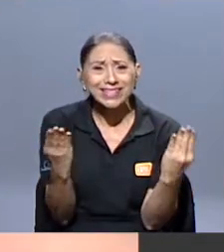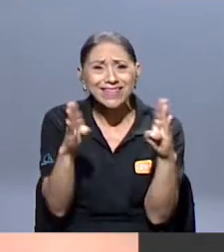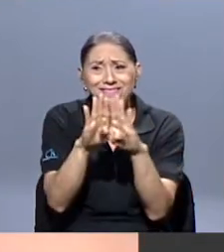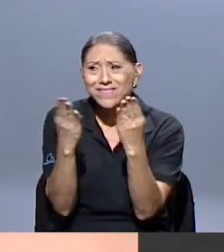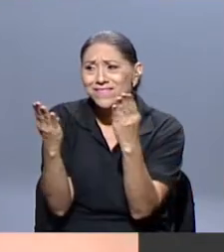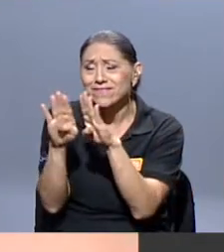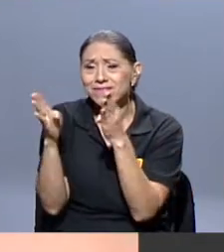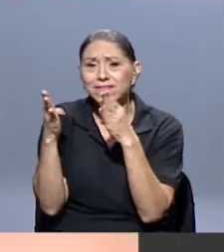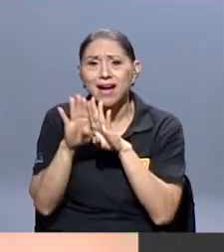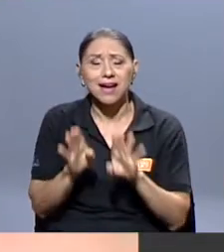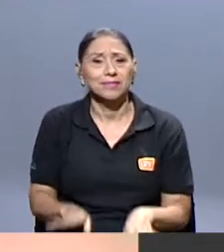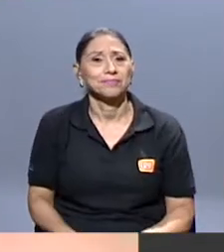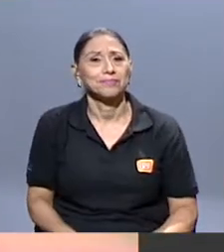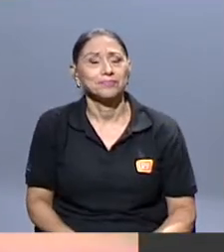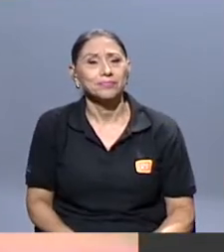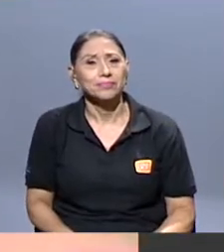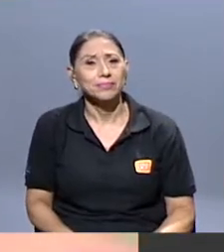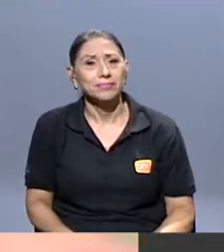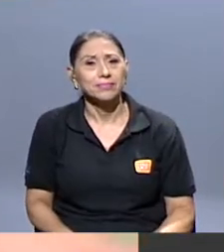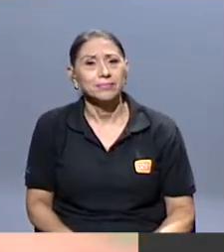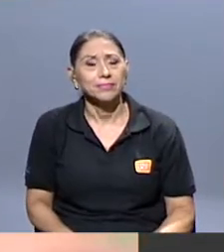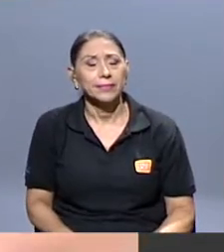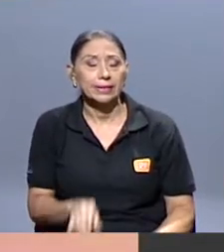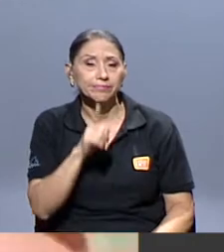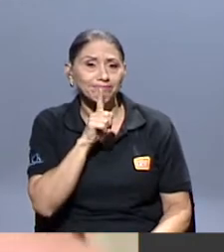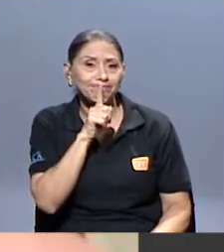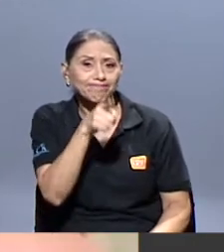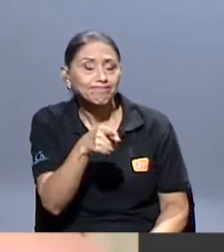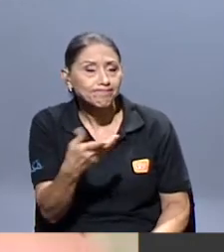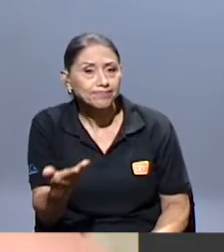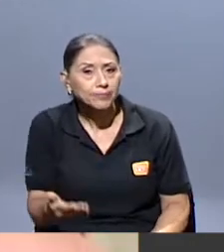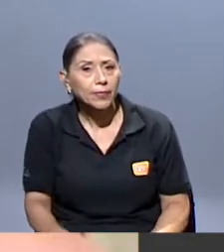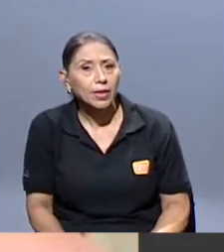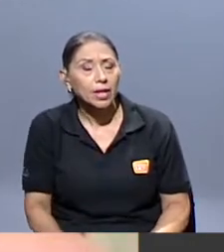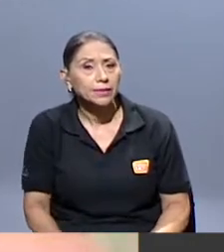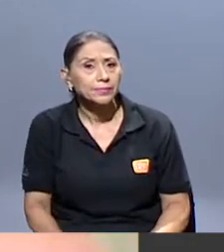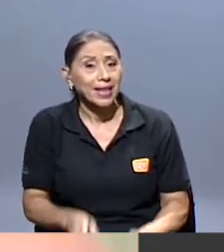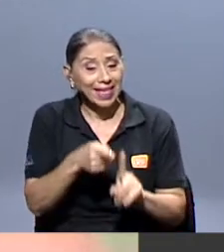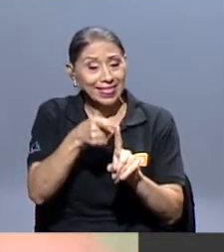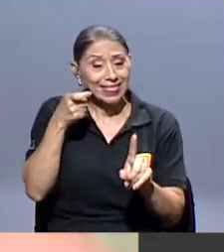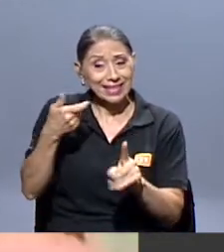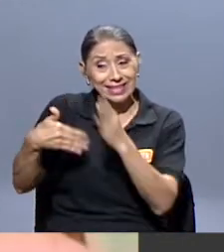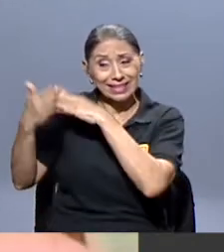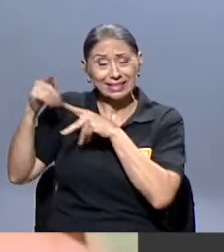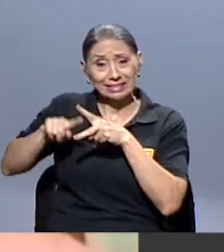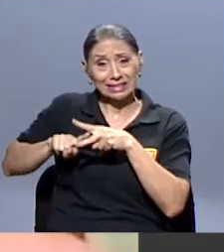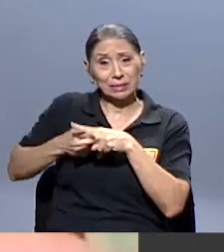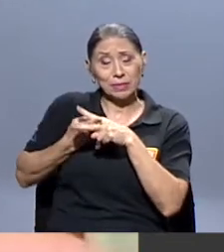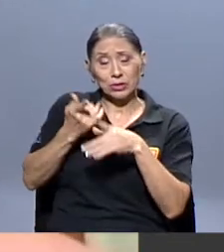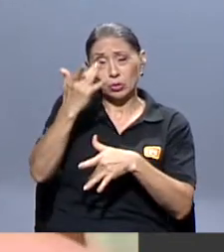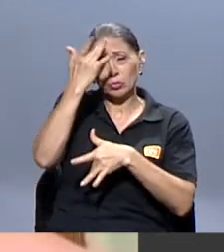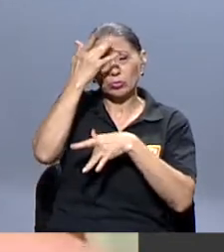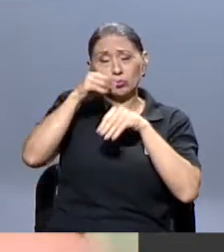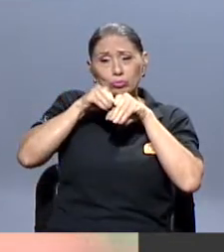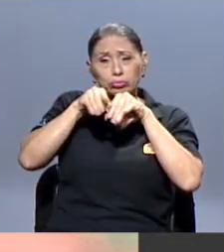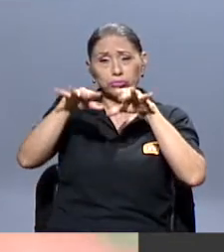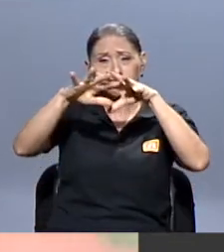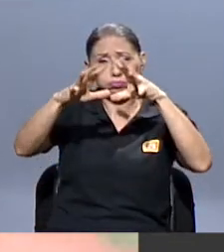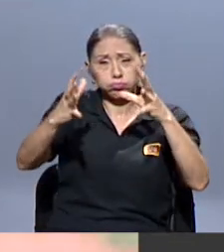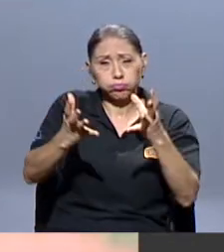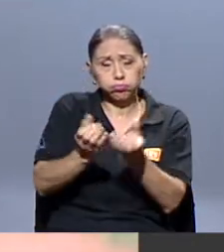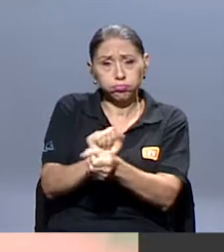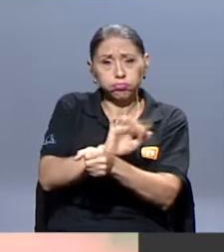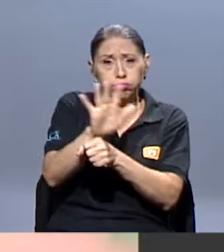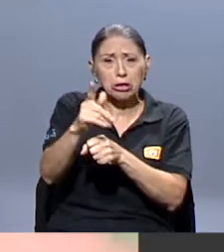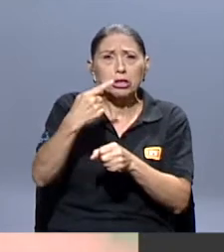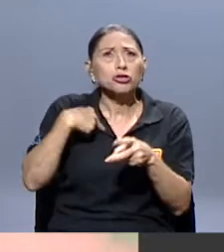No, sinceramente, de estar, desde que empezó la pandemia, yo empecé a